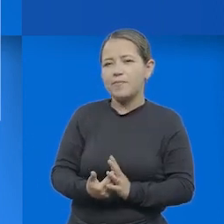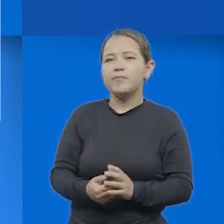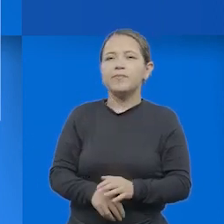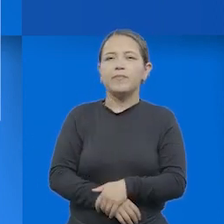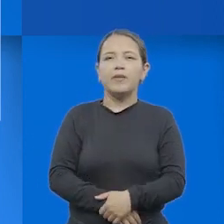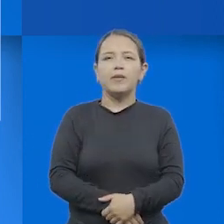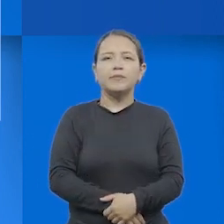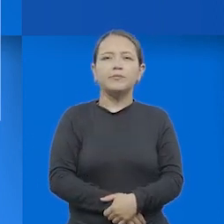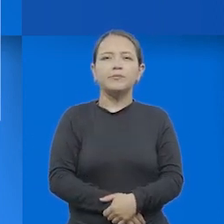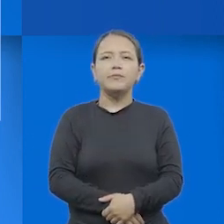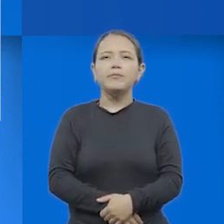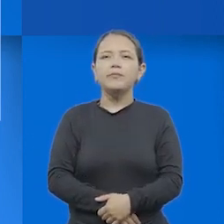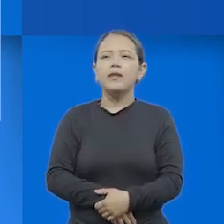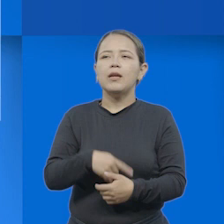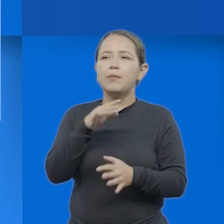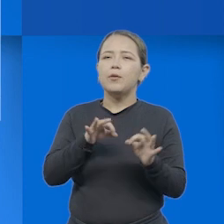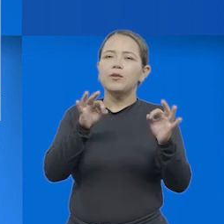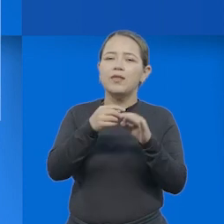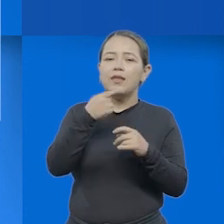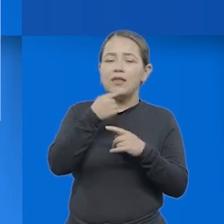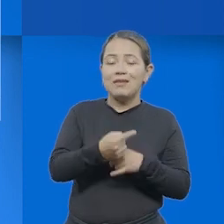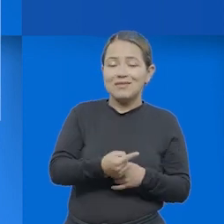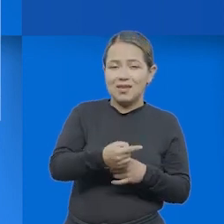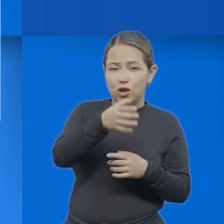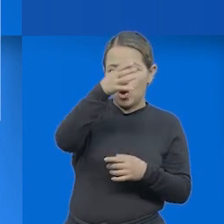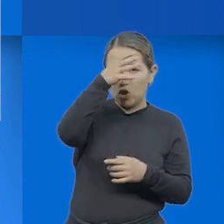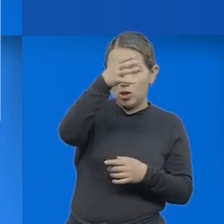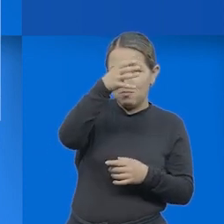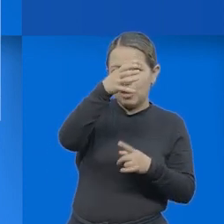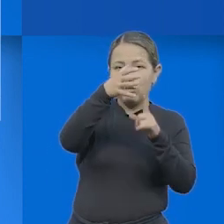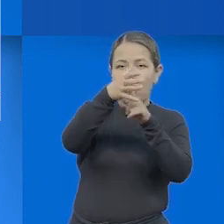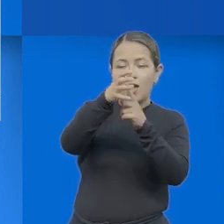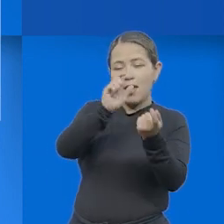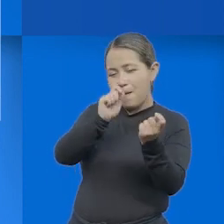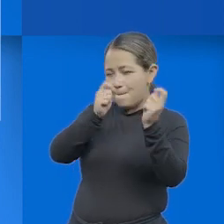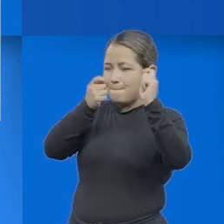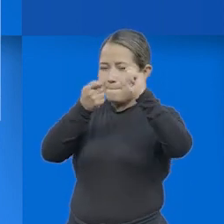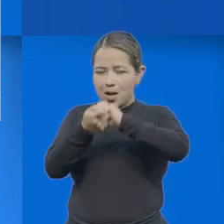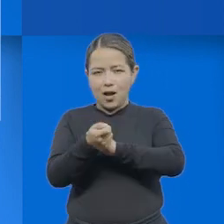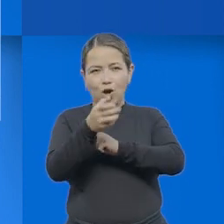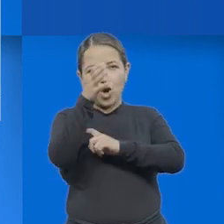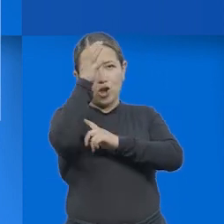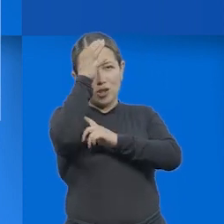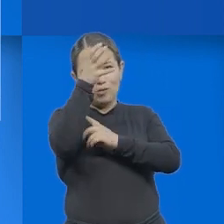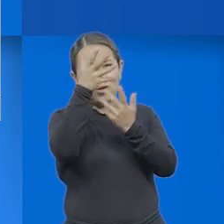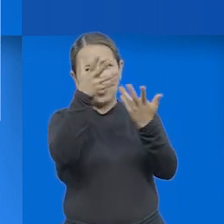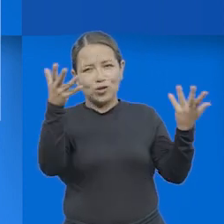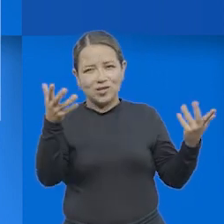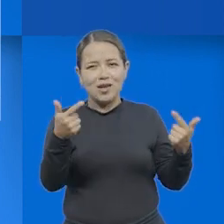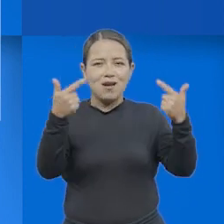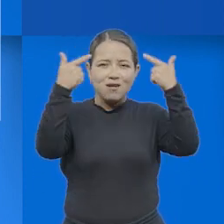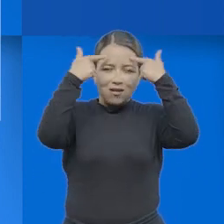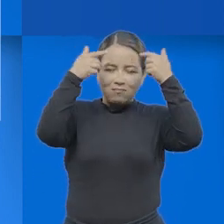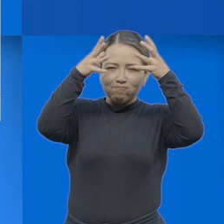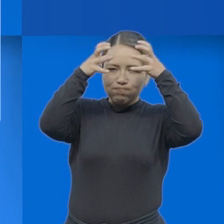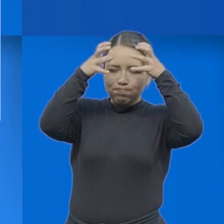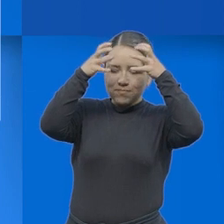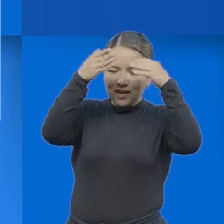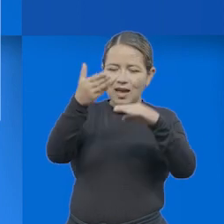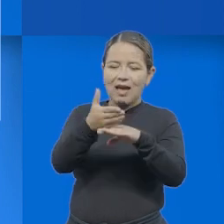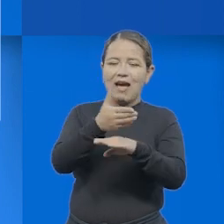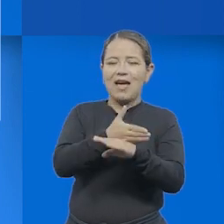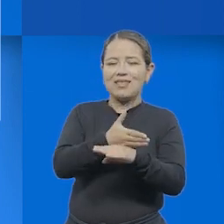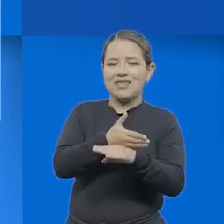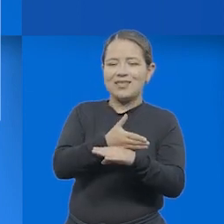Escardamalia y Beracter es pasar de decir el conocimiento a transformar el conocimiento. Lo que sucede en nuestra mente